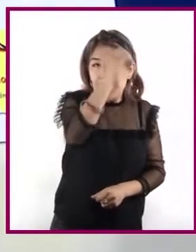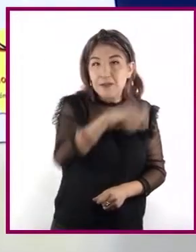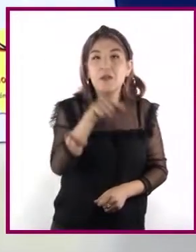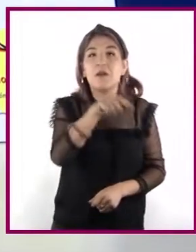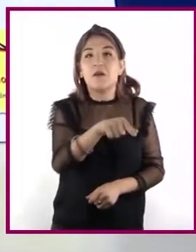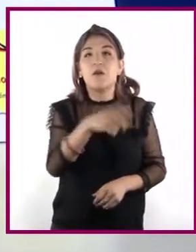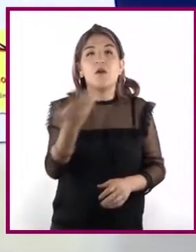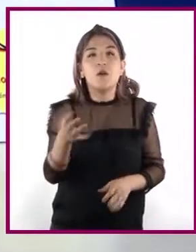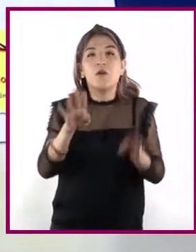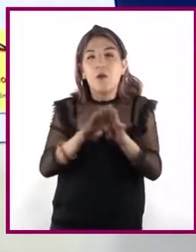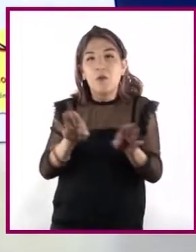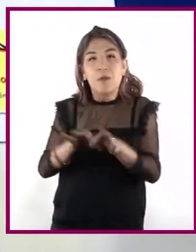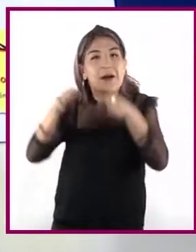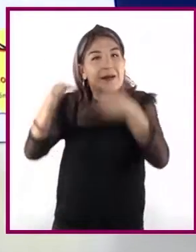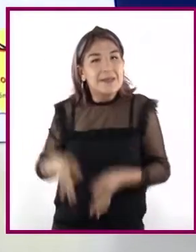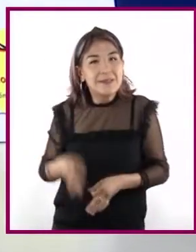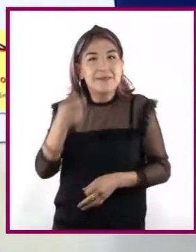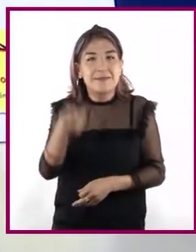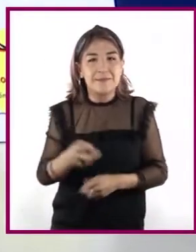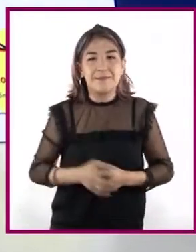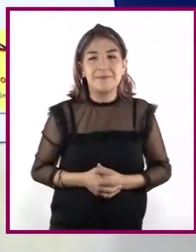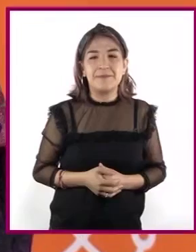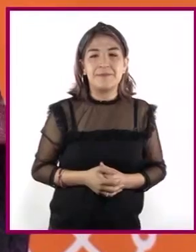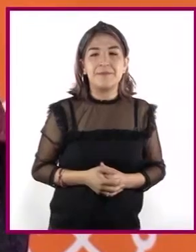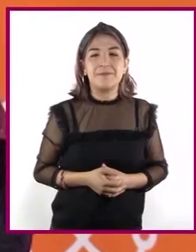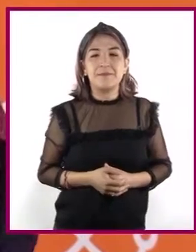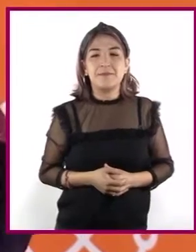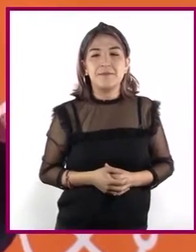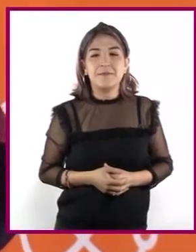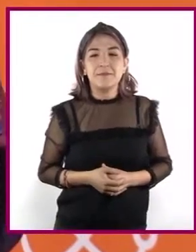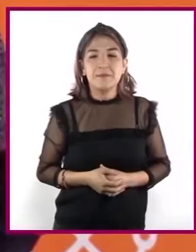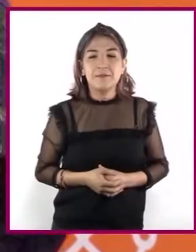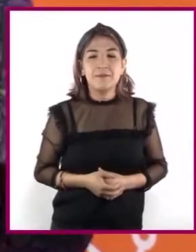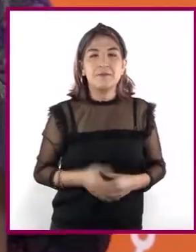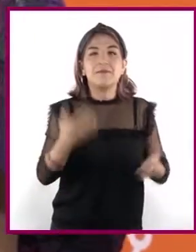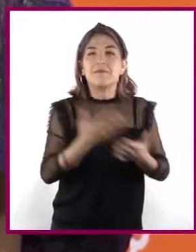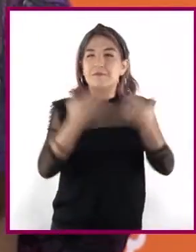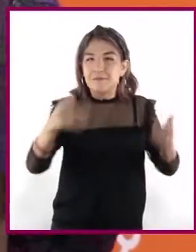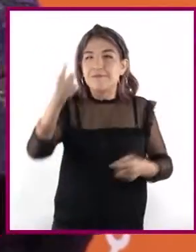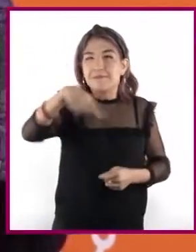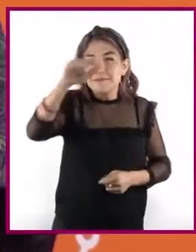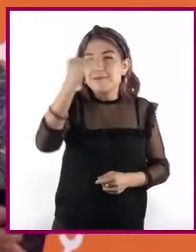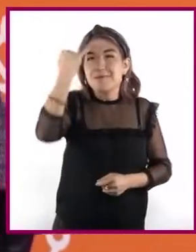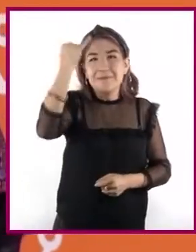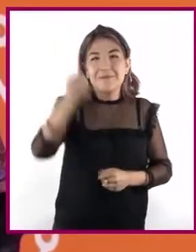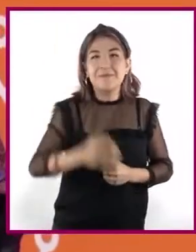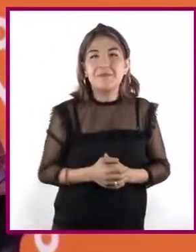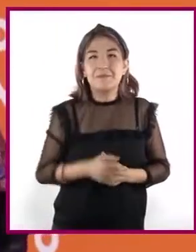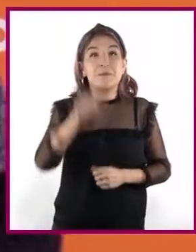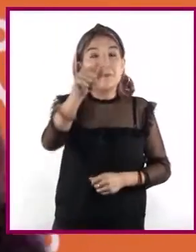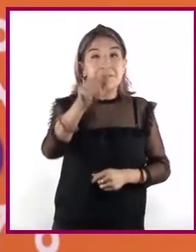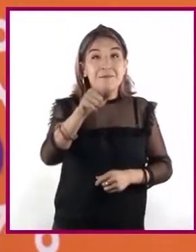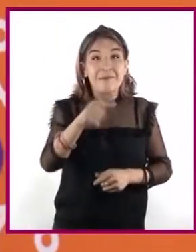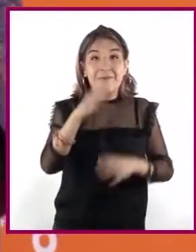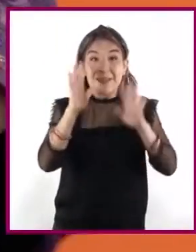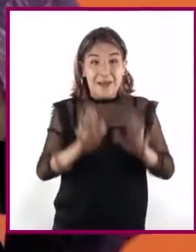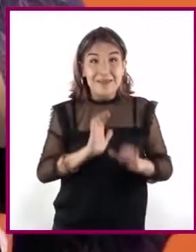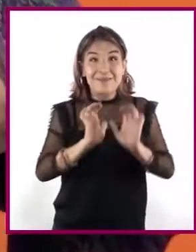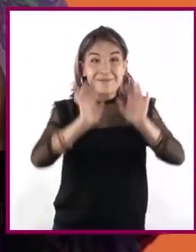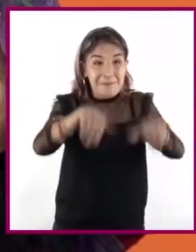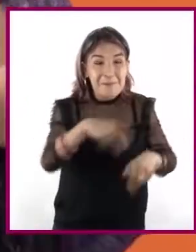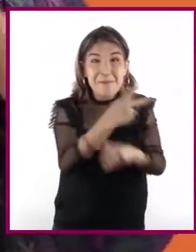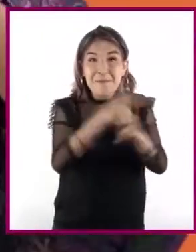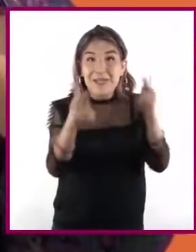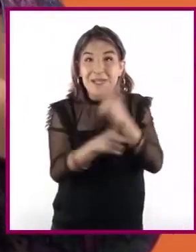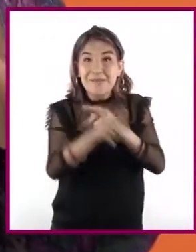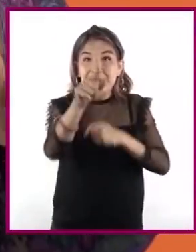datos y aquellos basados en opiniones. Ahora imaginen que están en bachillerato y uno de sus